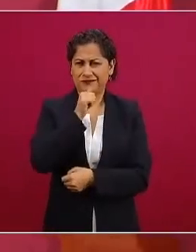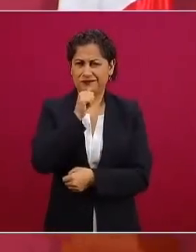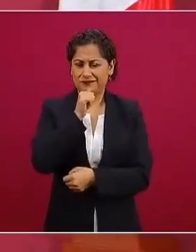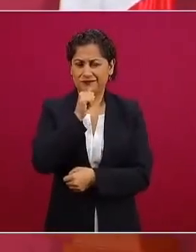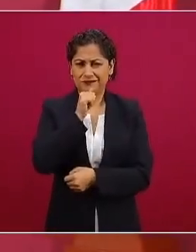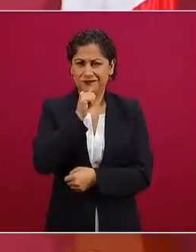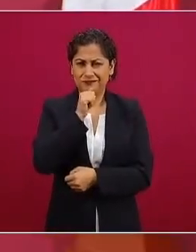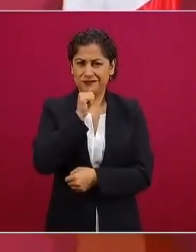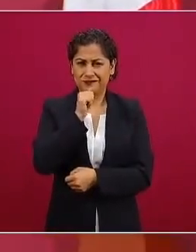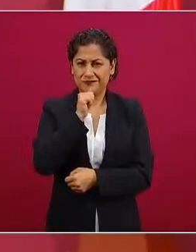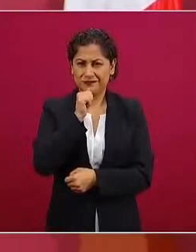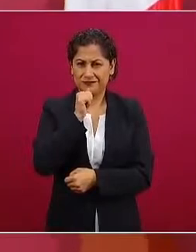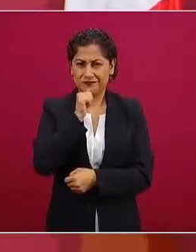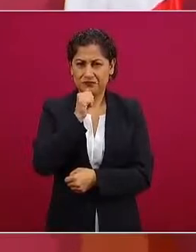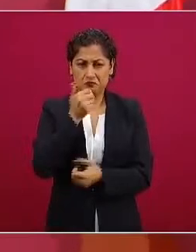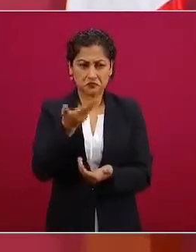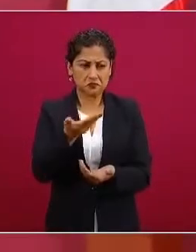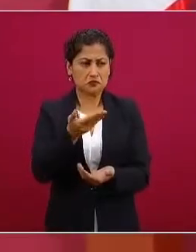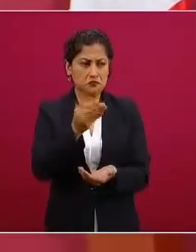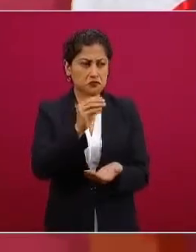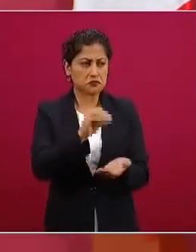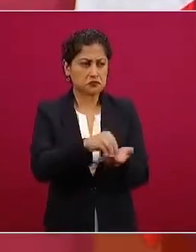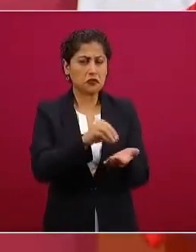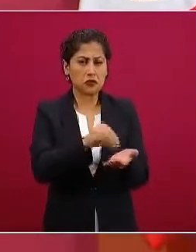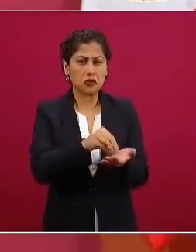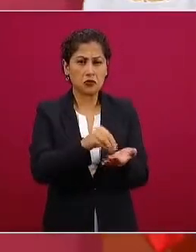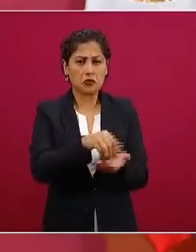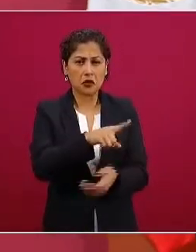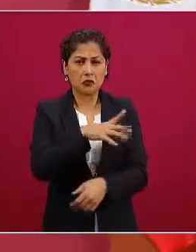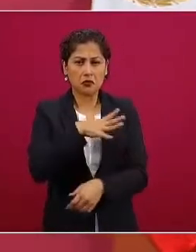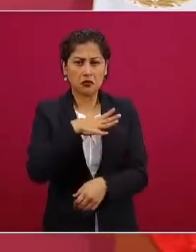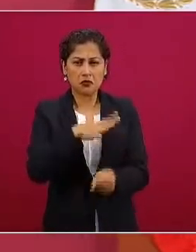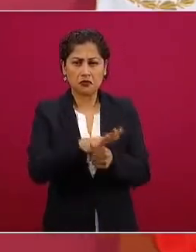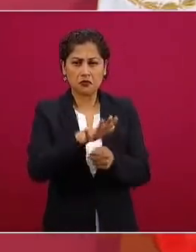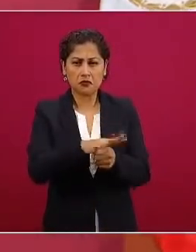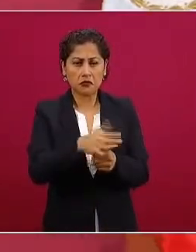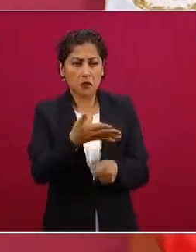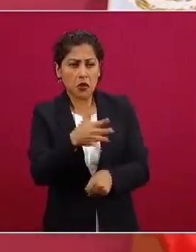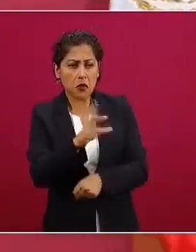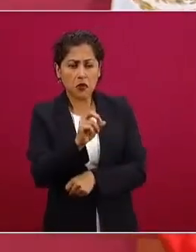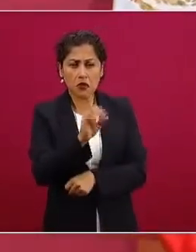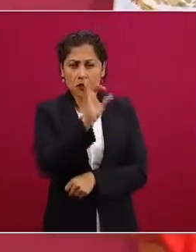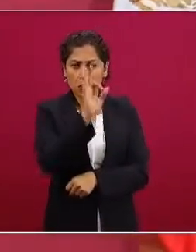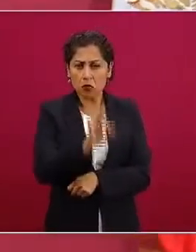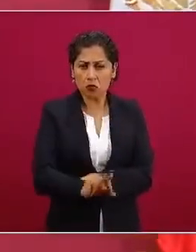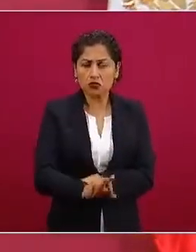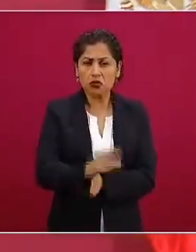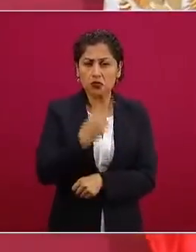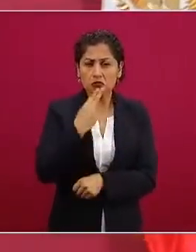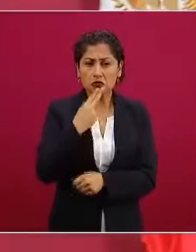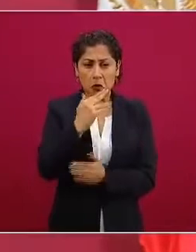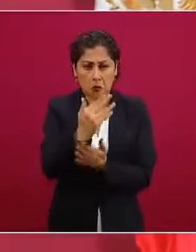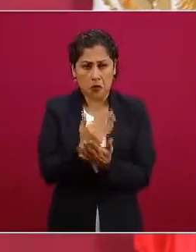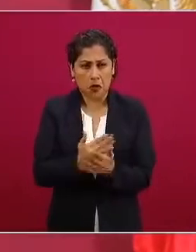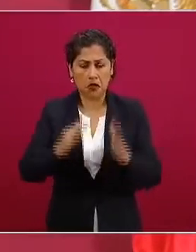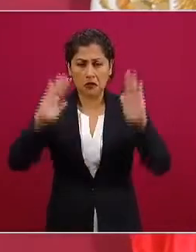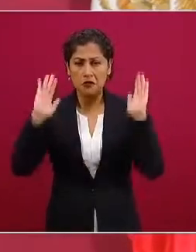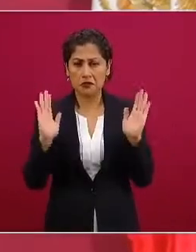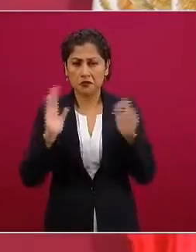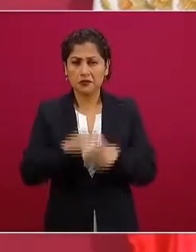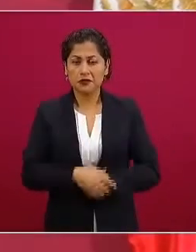que se disponen para esto y ya haciendo ese planteamiento